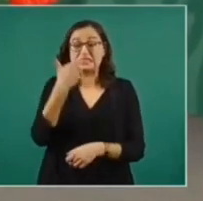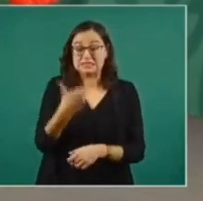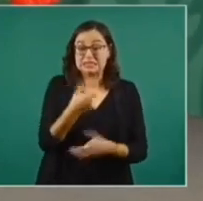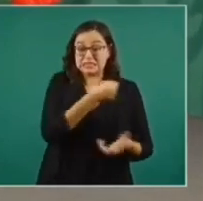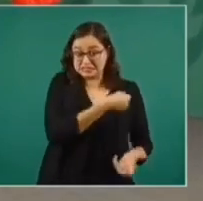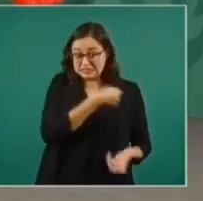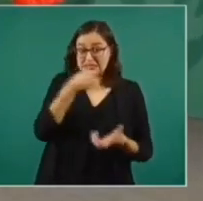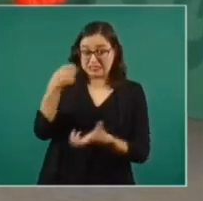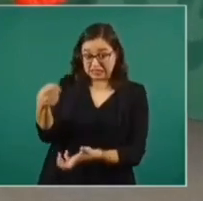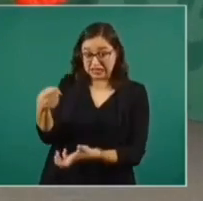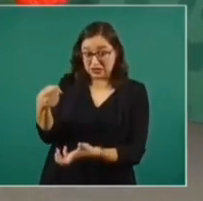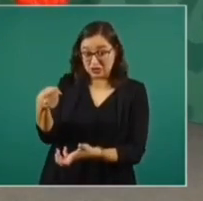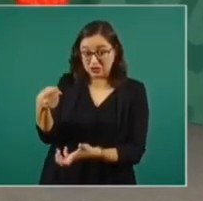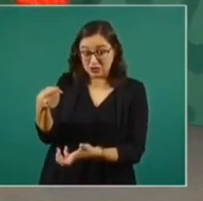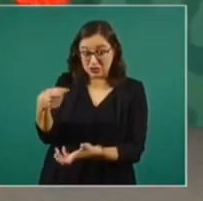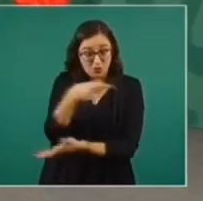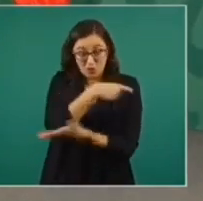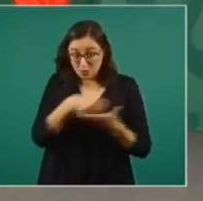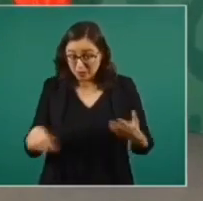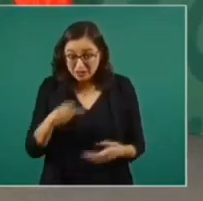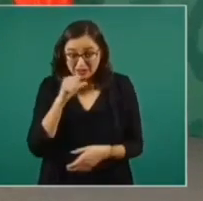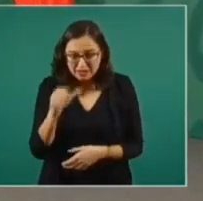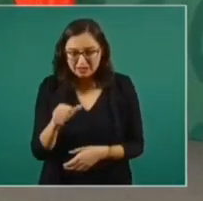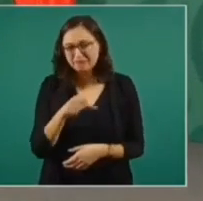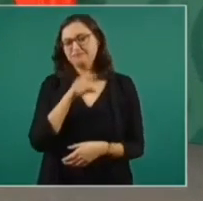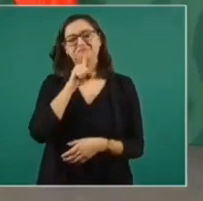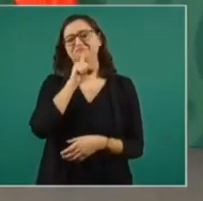no se use para la compra de medicamentos.